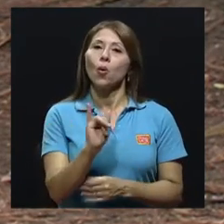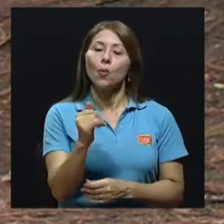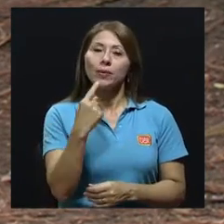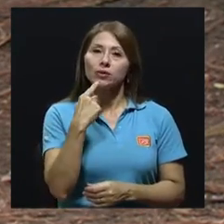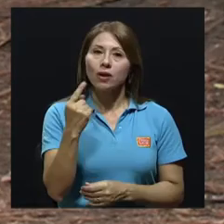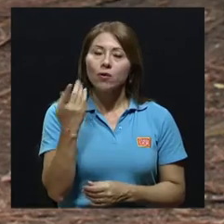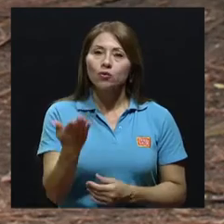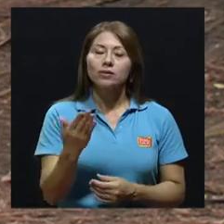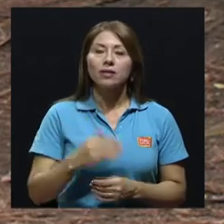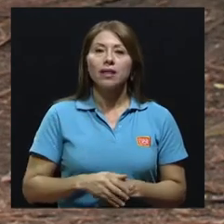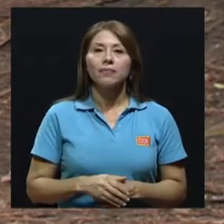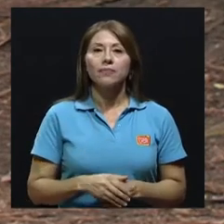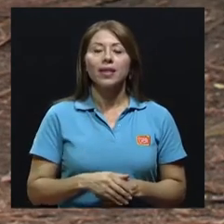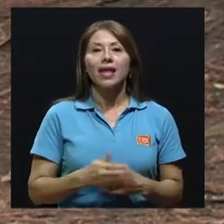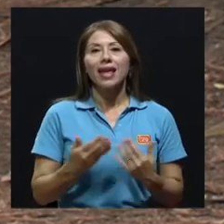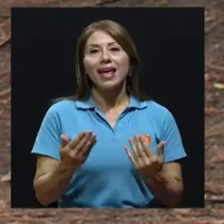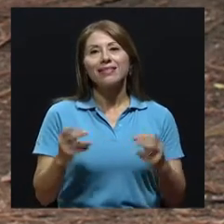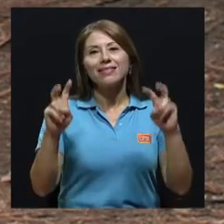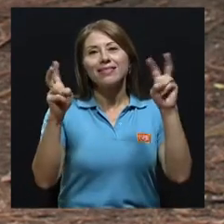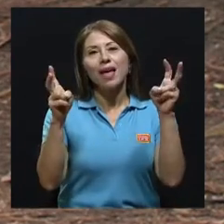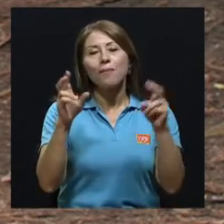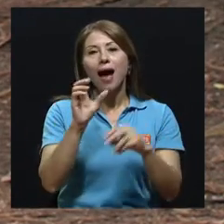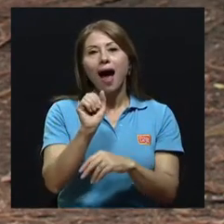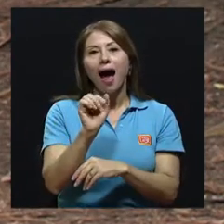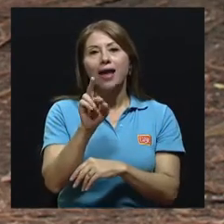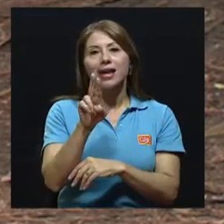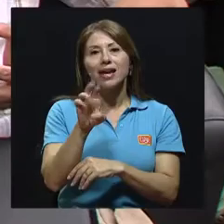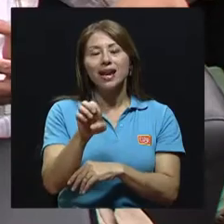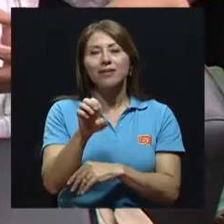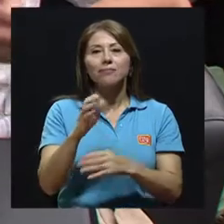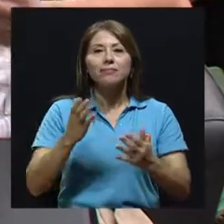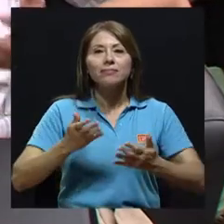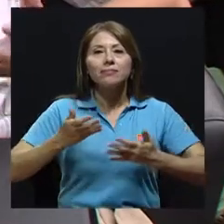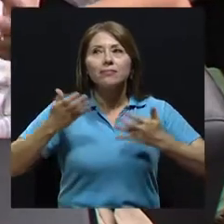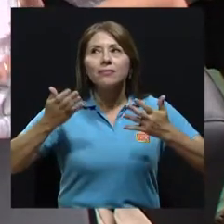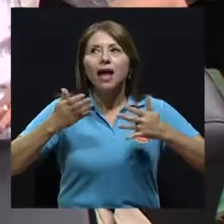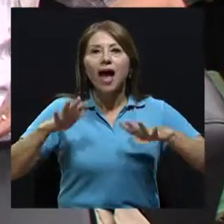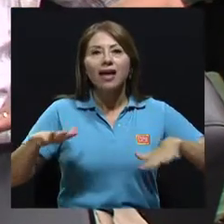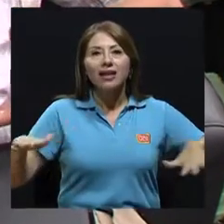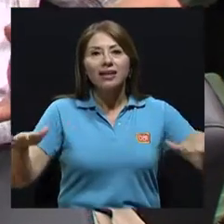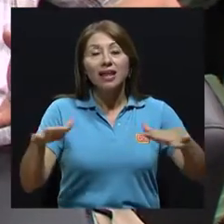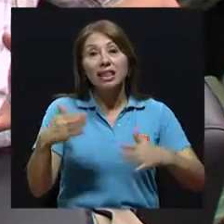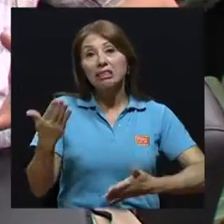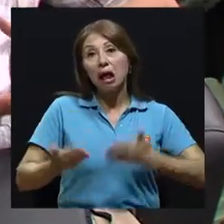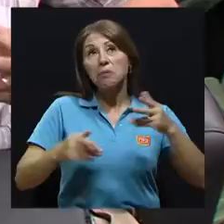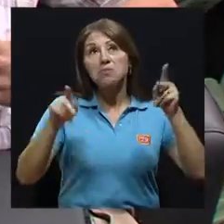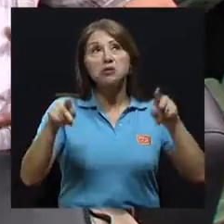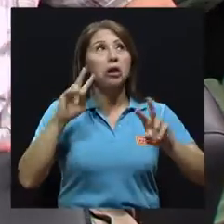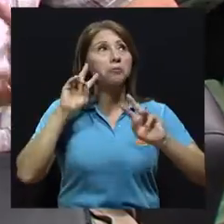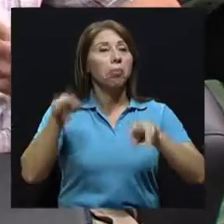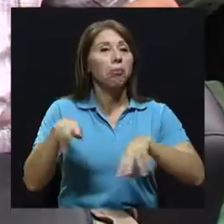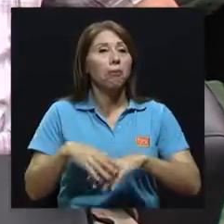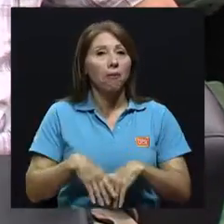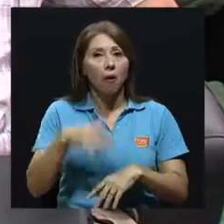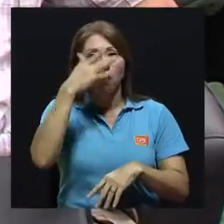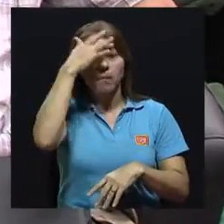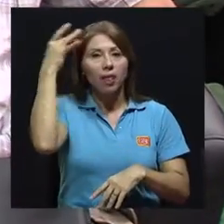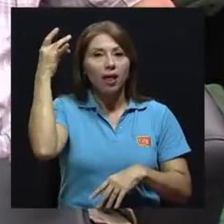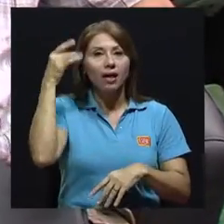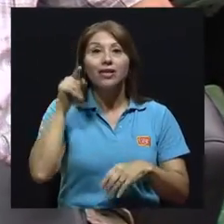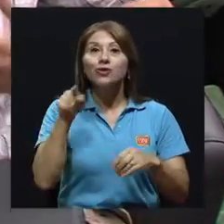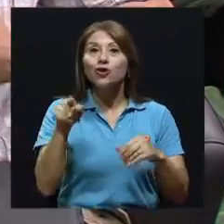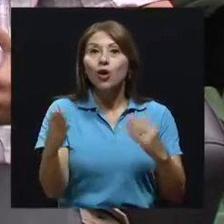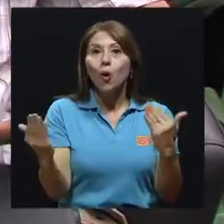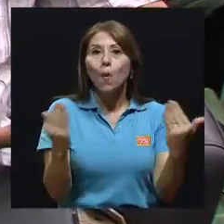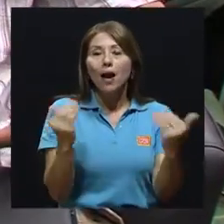usted mencionaba, María, el tema aire quizás es uno de los temas que se ha dejado más en el olvido. Si usted lo compara con los temas agua,